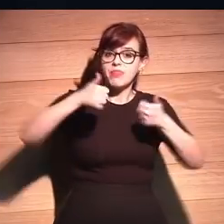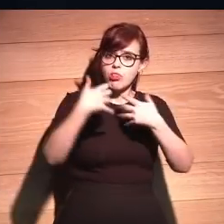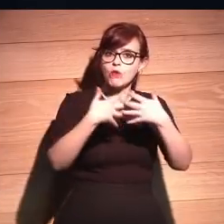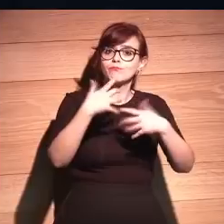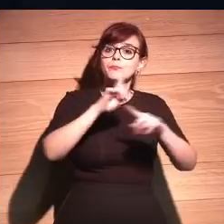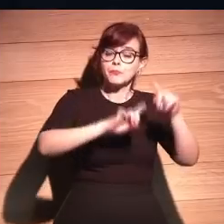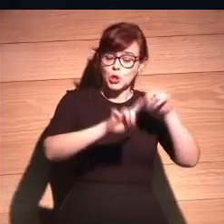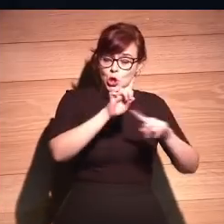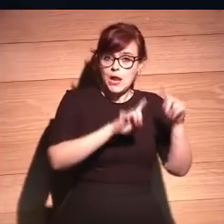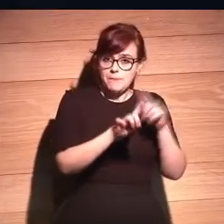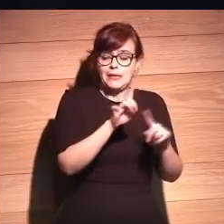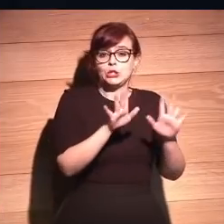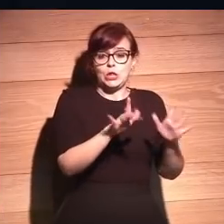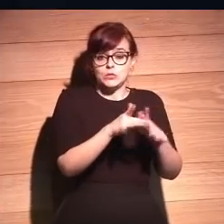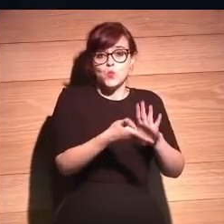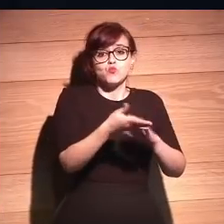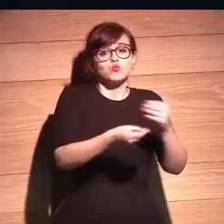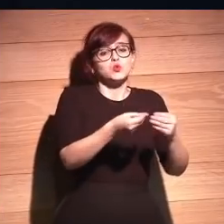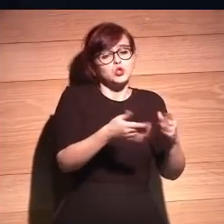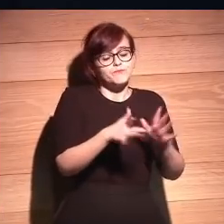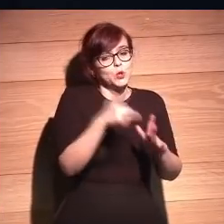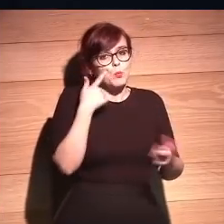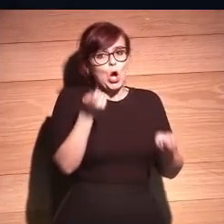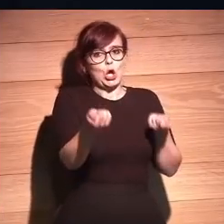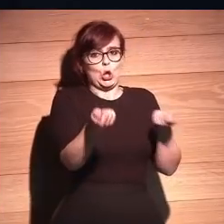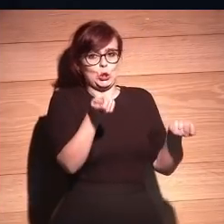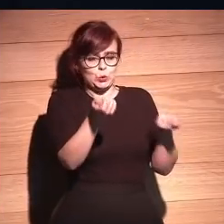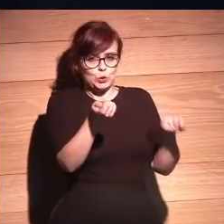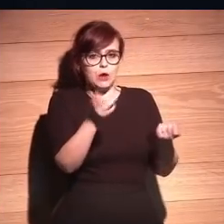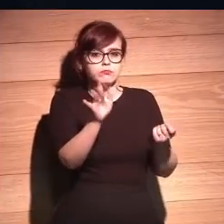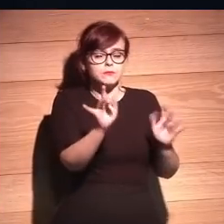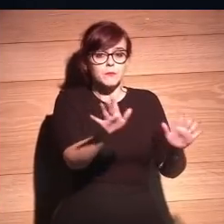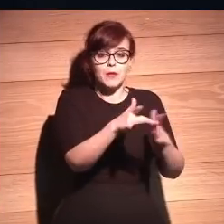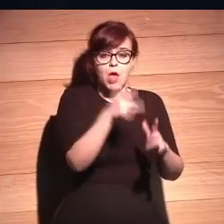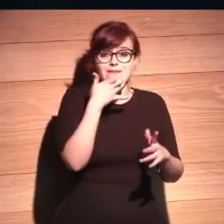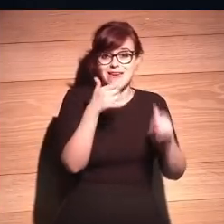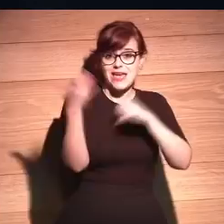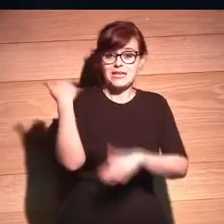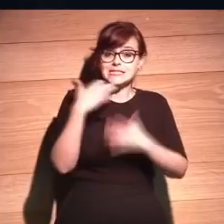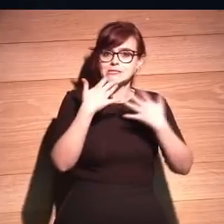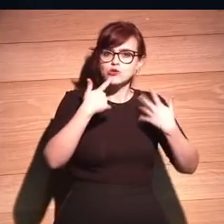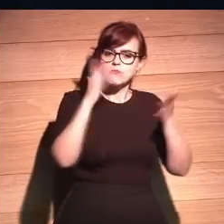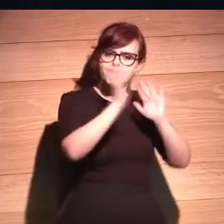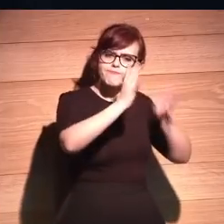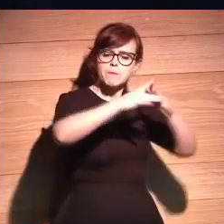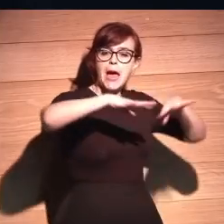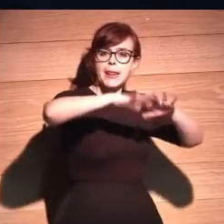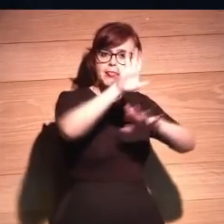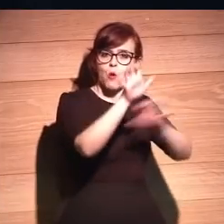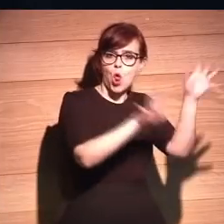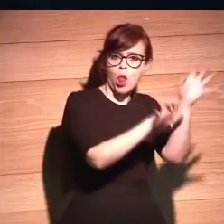Han habido problemas, se ha frenado la utilización. Pero es el ejemplo anterior. Si yo entreno a una red